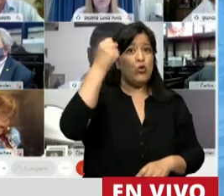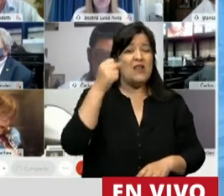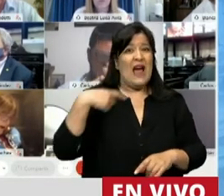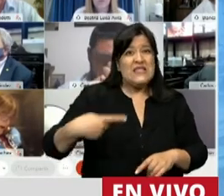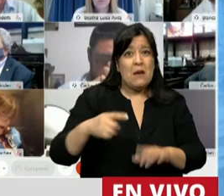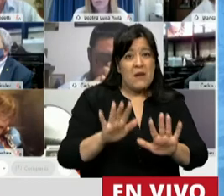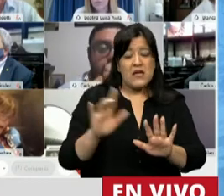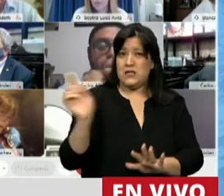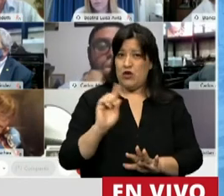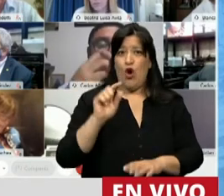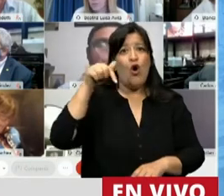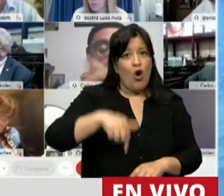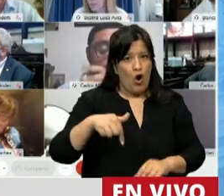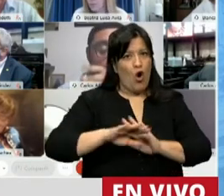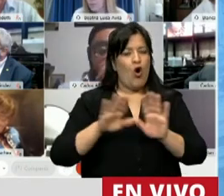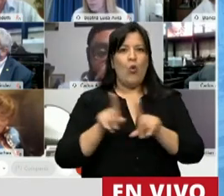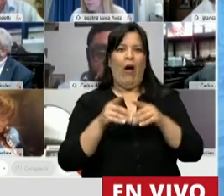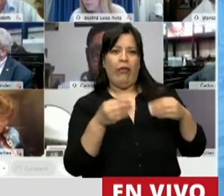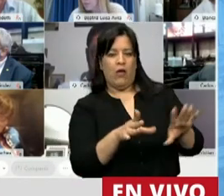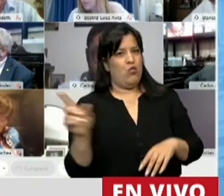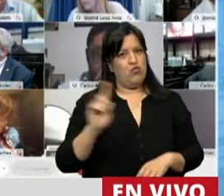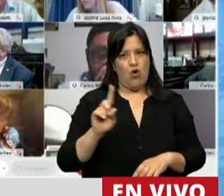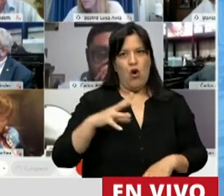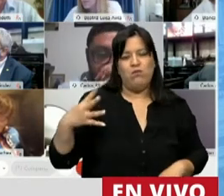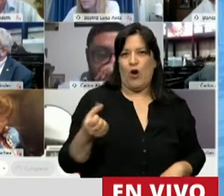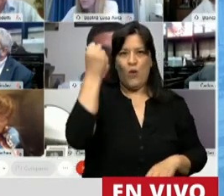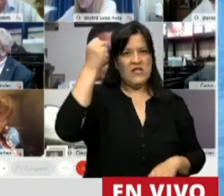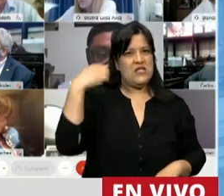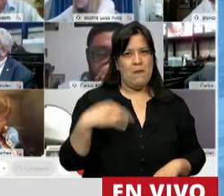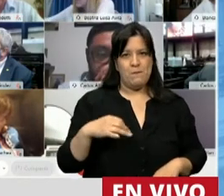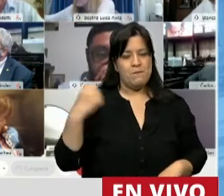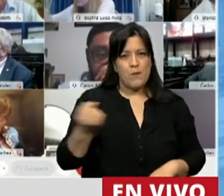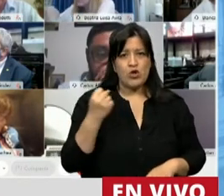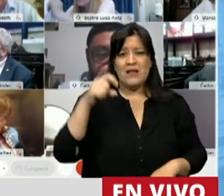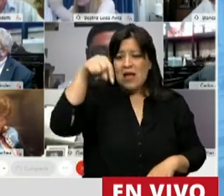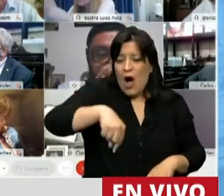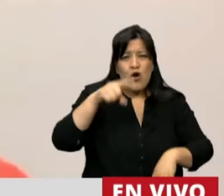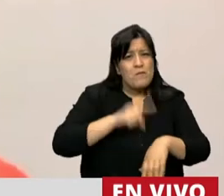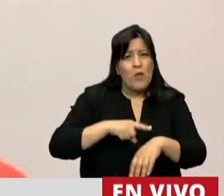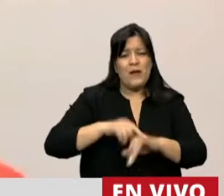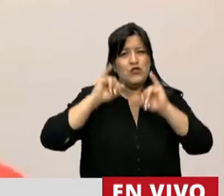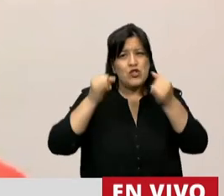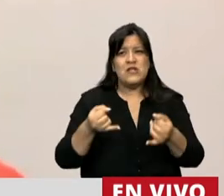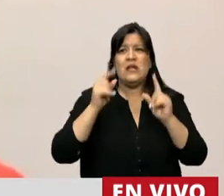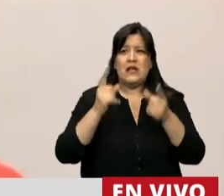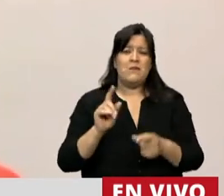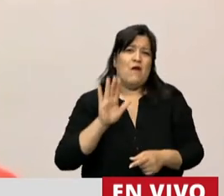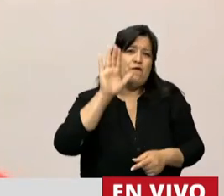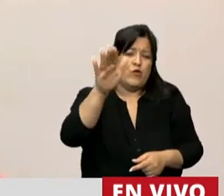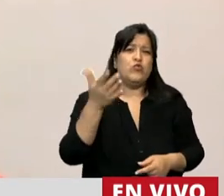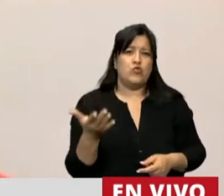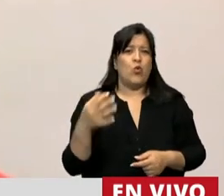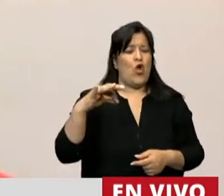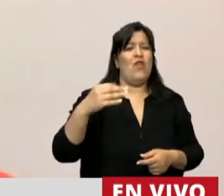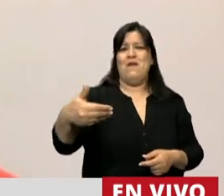y hoy no la podemos desaprovechar. El presente nos lo exige y el futuro nos lo está